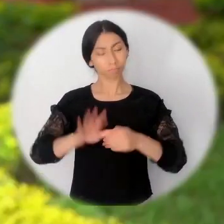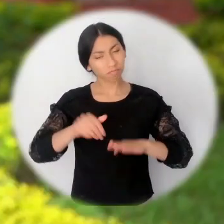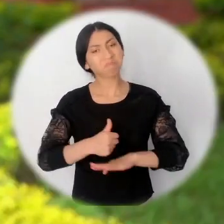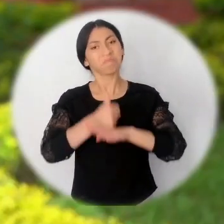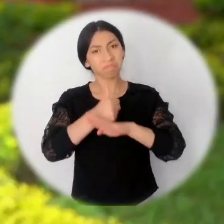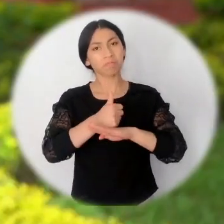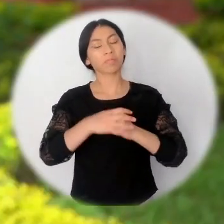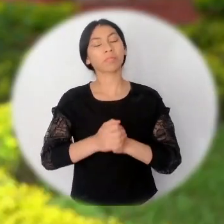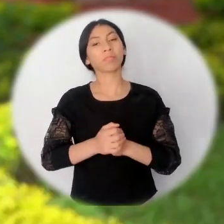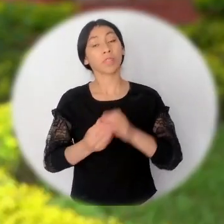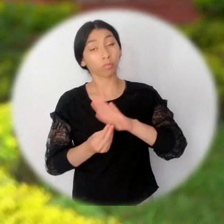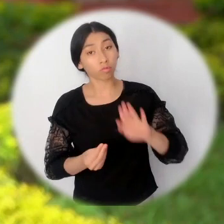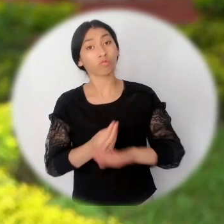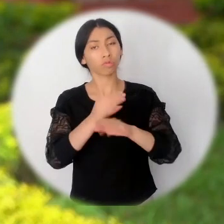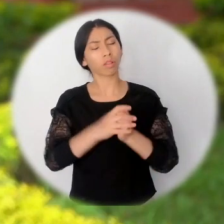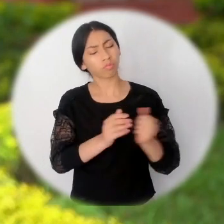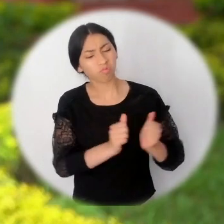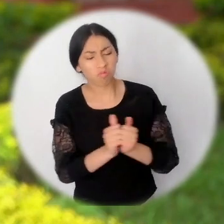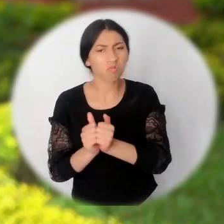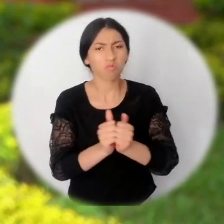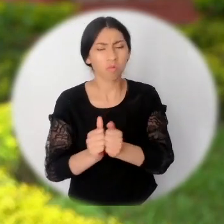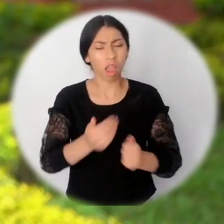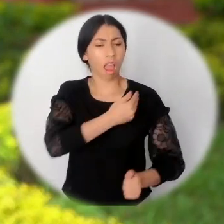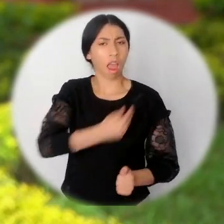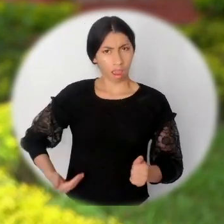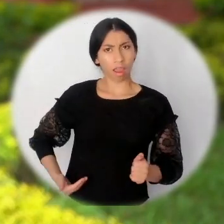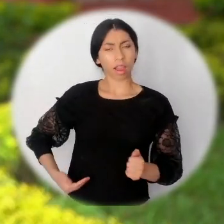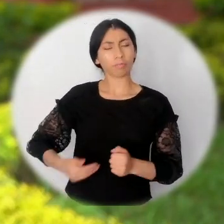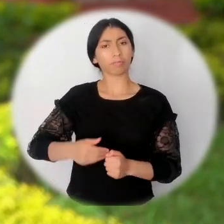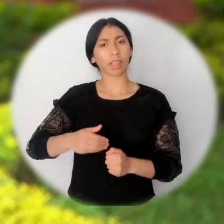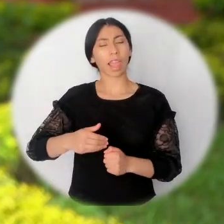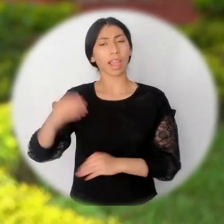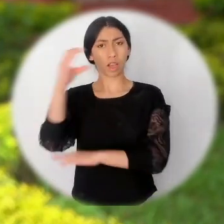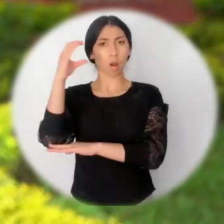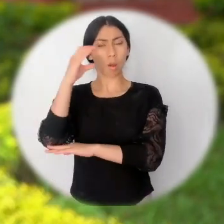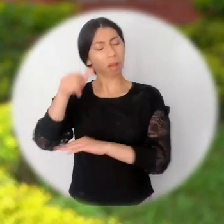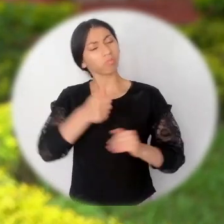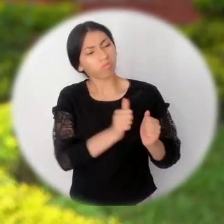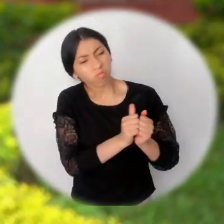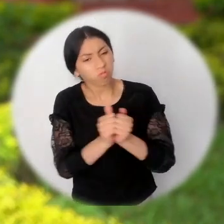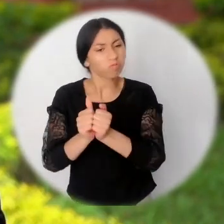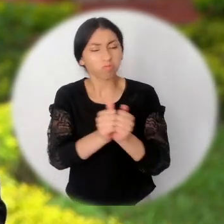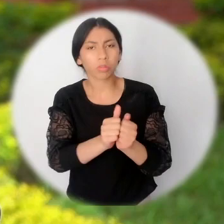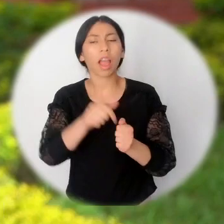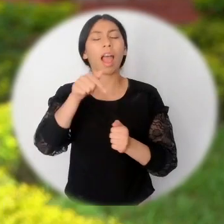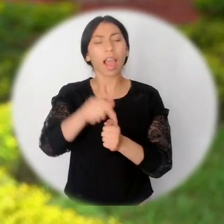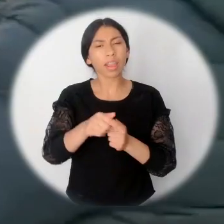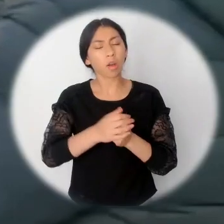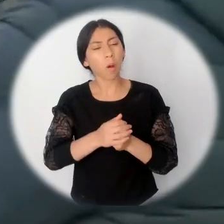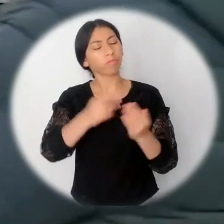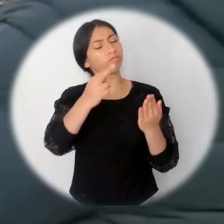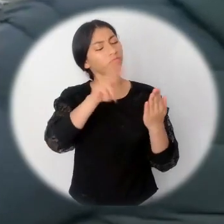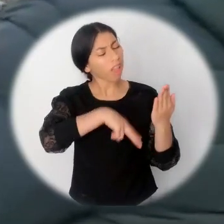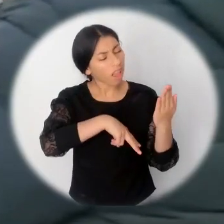El director de la Unidad para las Víctimas, Ramón Rodríguez, acompañó al presidente de la República, Iván Duque Márquez, a la revisión de la Agenda Estratégica de Seguridad